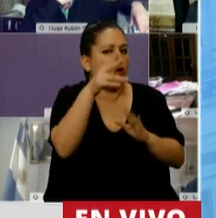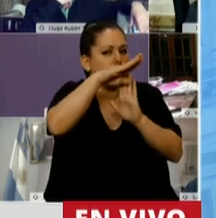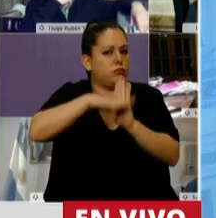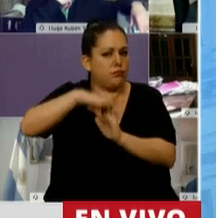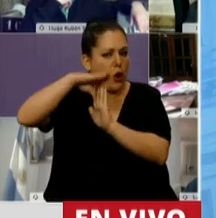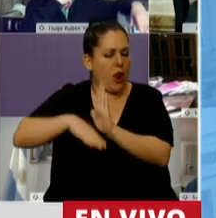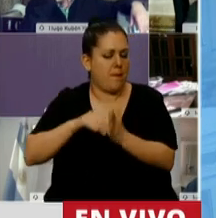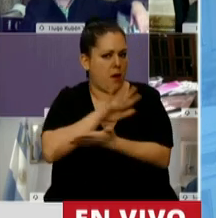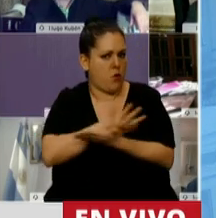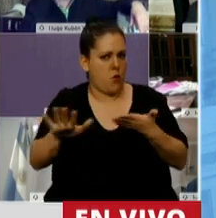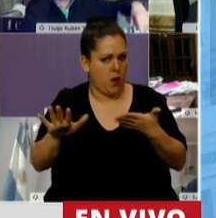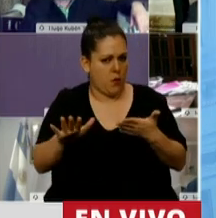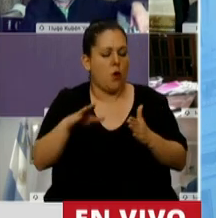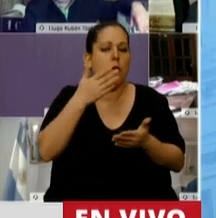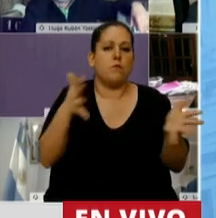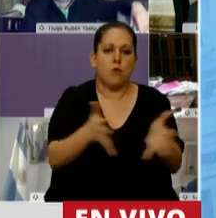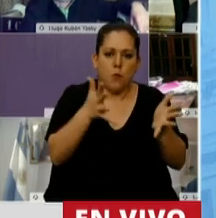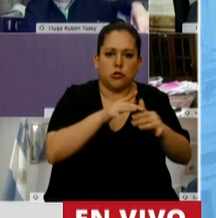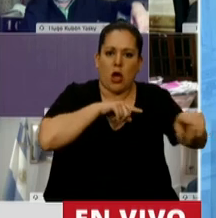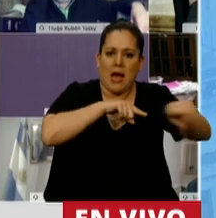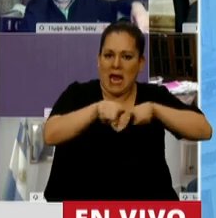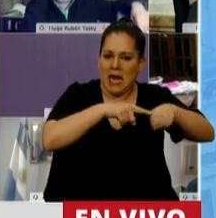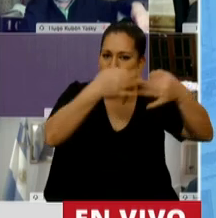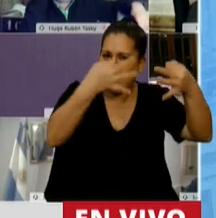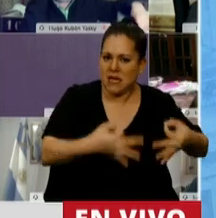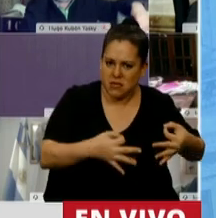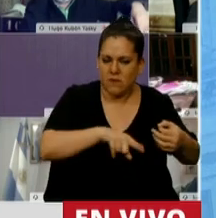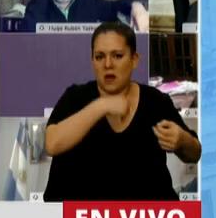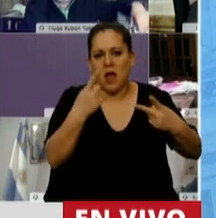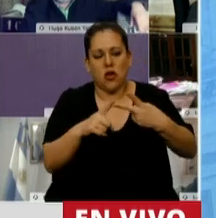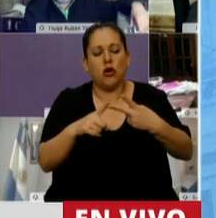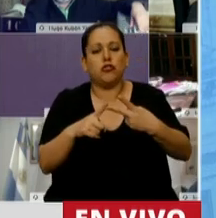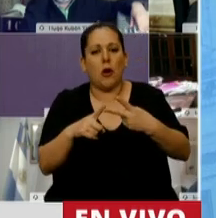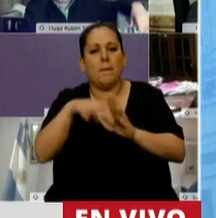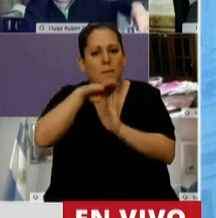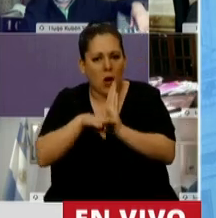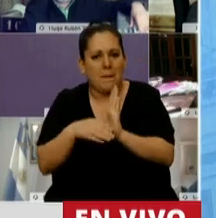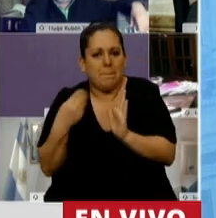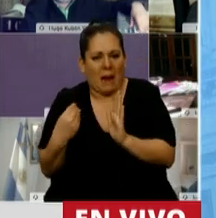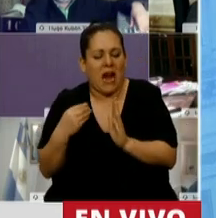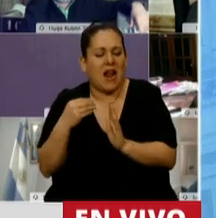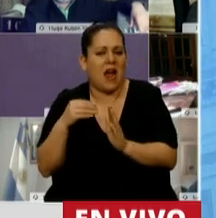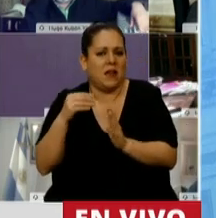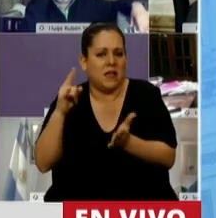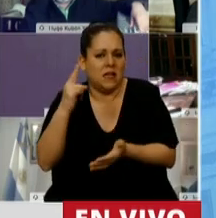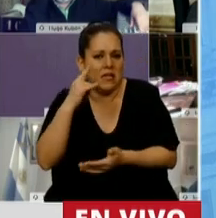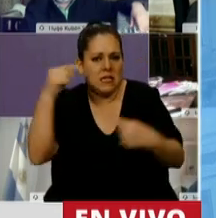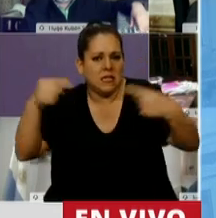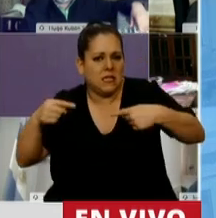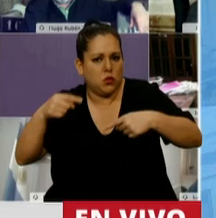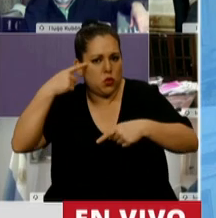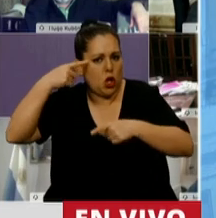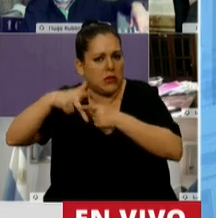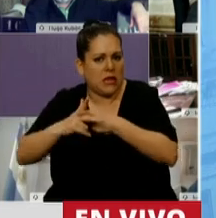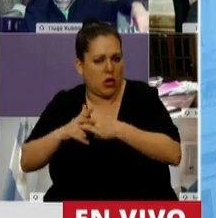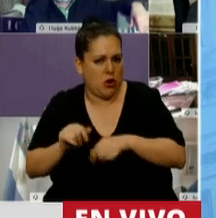nuevos, la promoción de carreras estratégicas y el desarrollo de institutos tecnológicos. Programas que no están con las